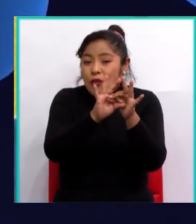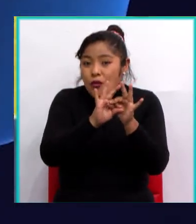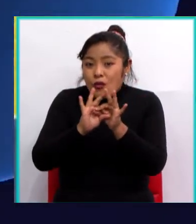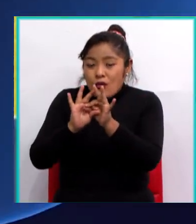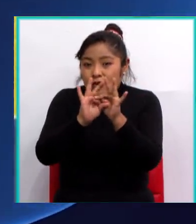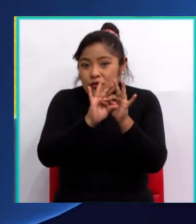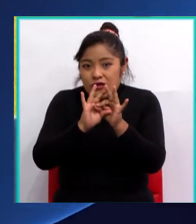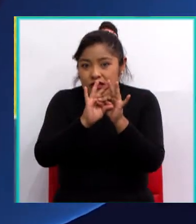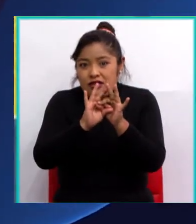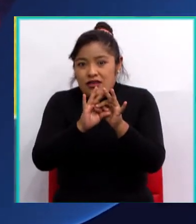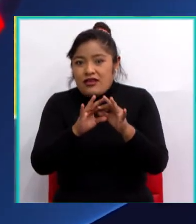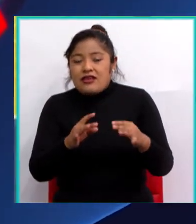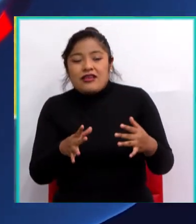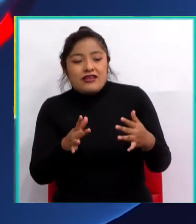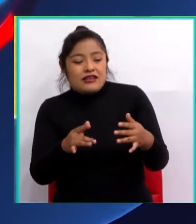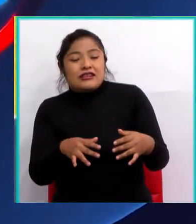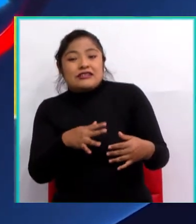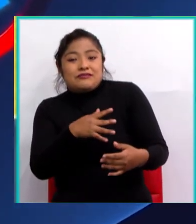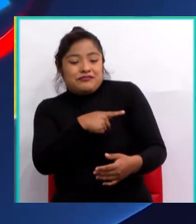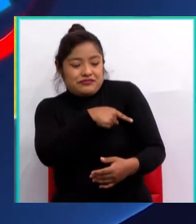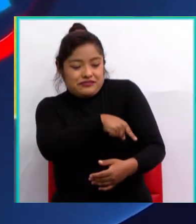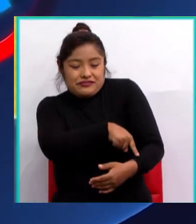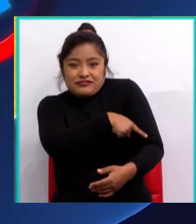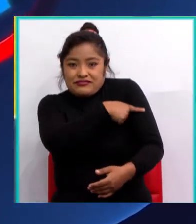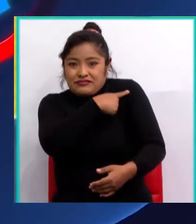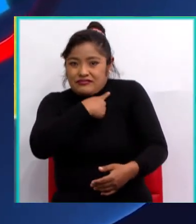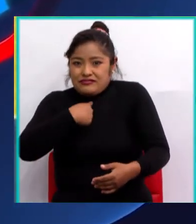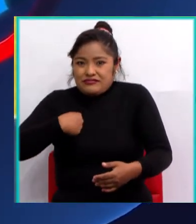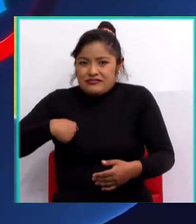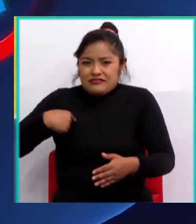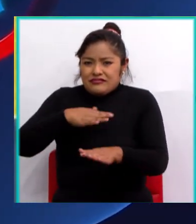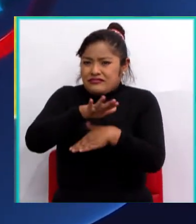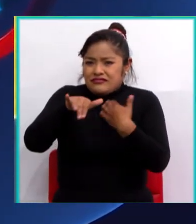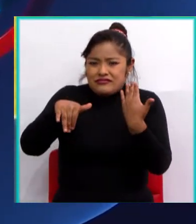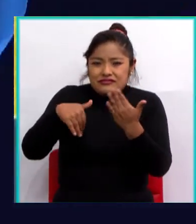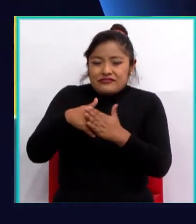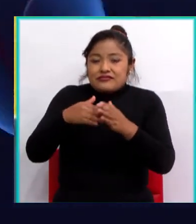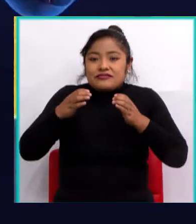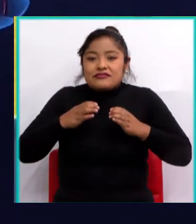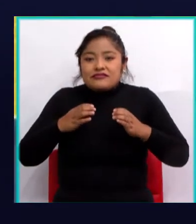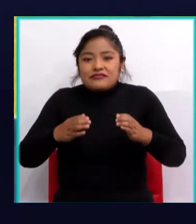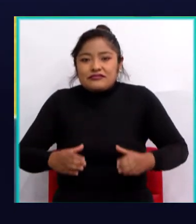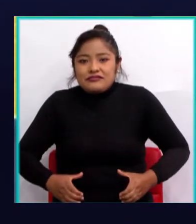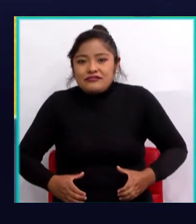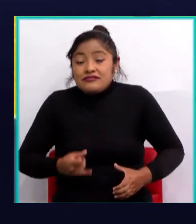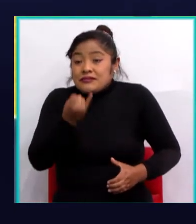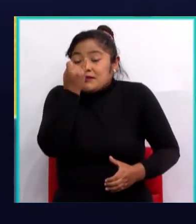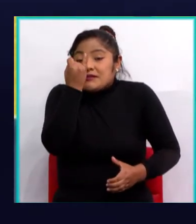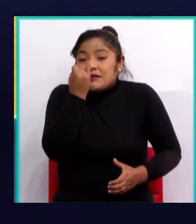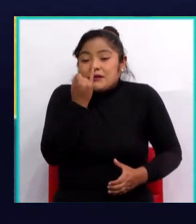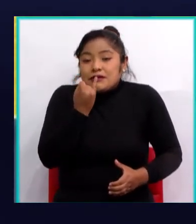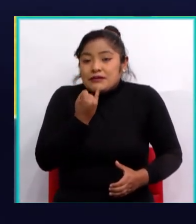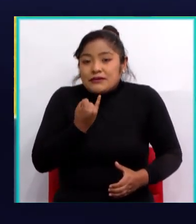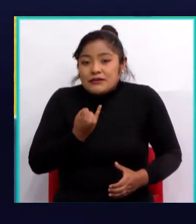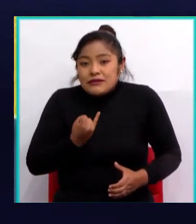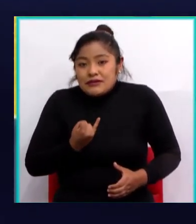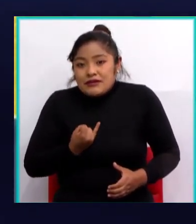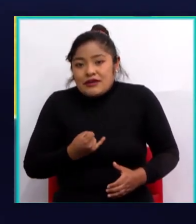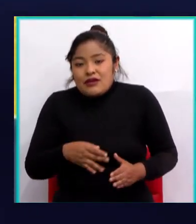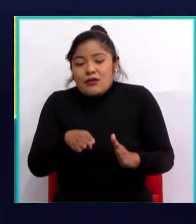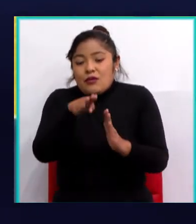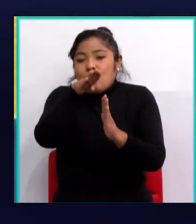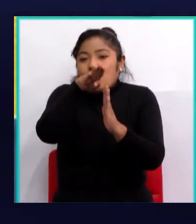Estas se van ramificando y a medida que se van ramificando van adelgazándose y van a tener menor